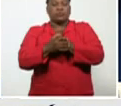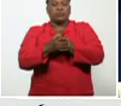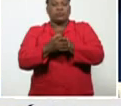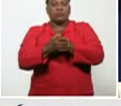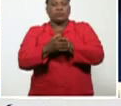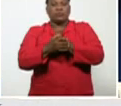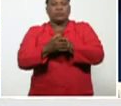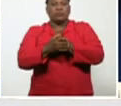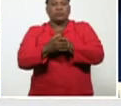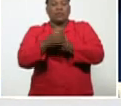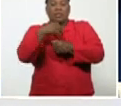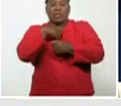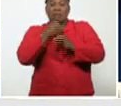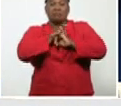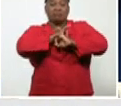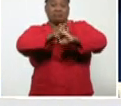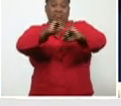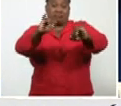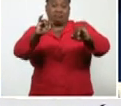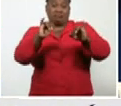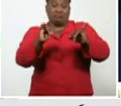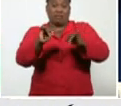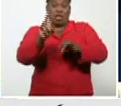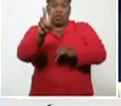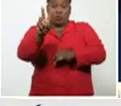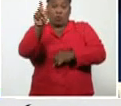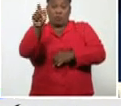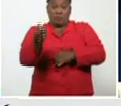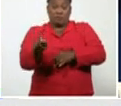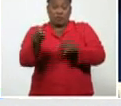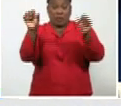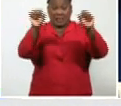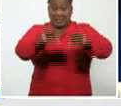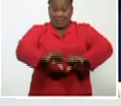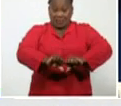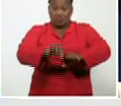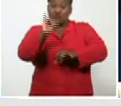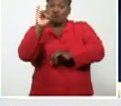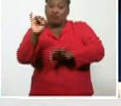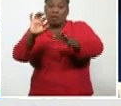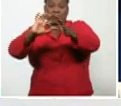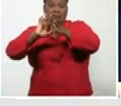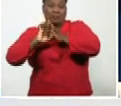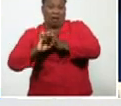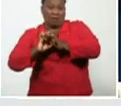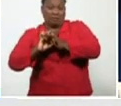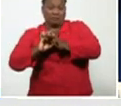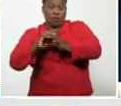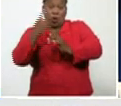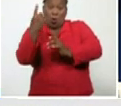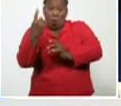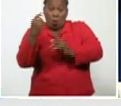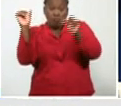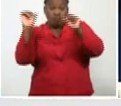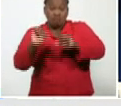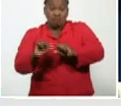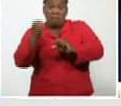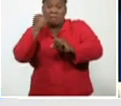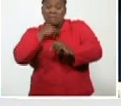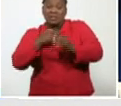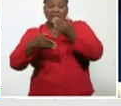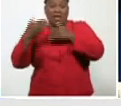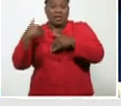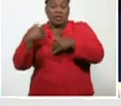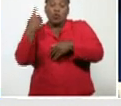tenemos que informar, la existencia, de dos críticos, y seis graves, un crítico, más que el día de ayer, y un grave,